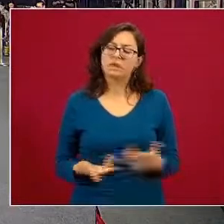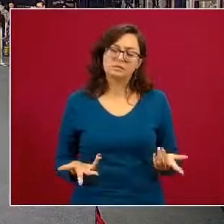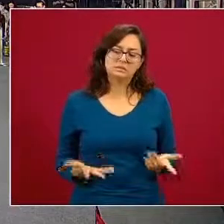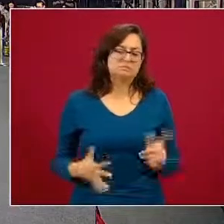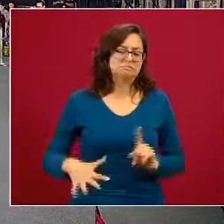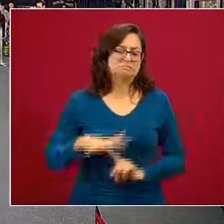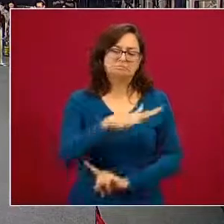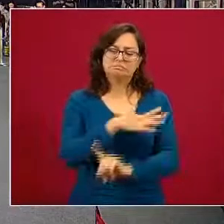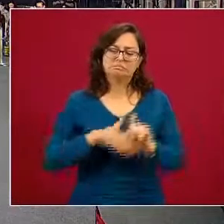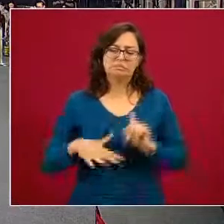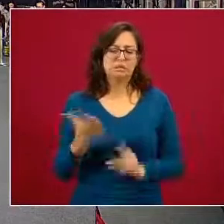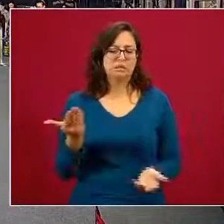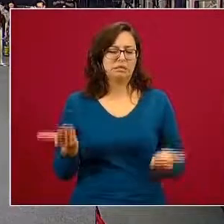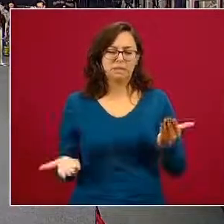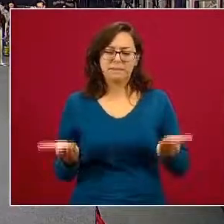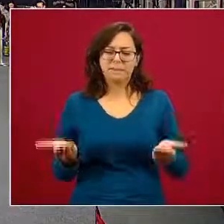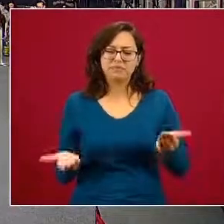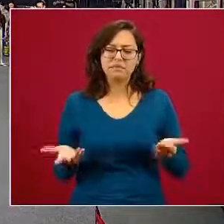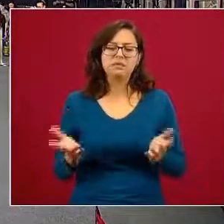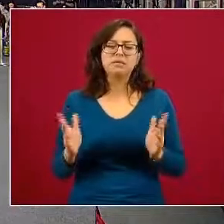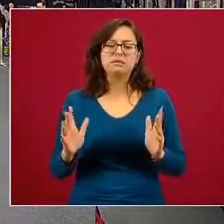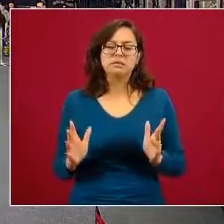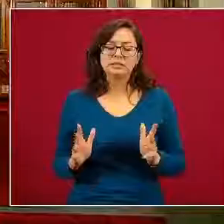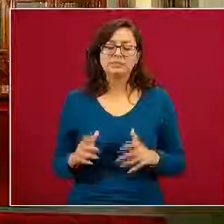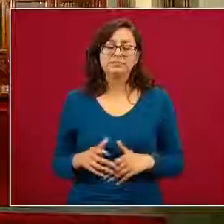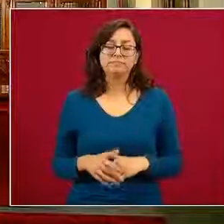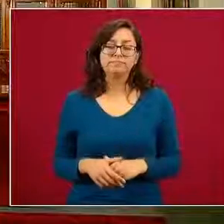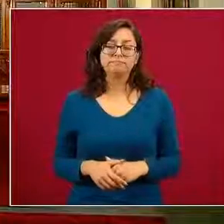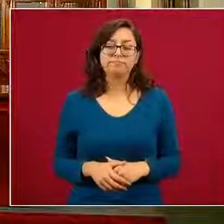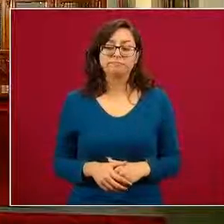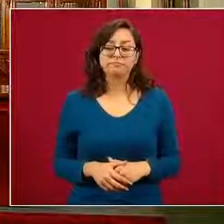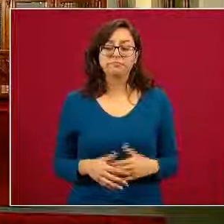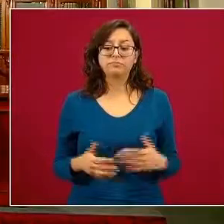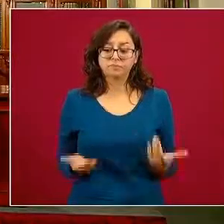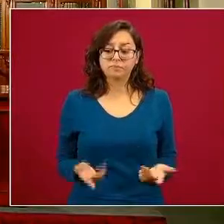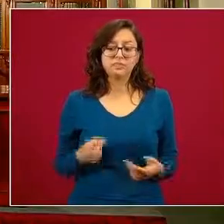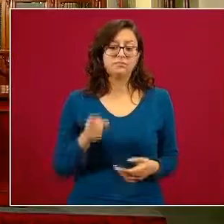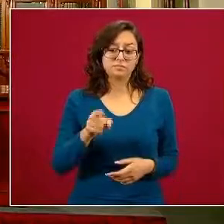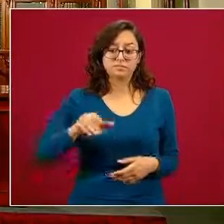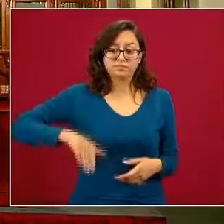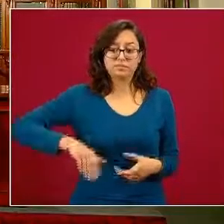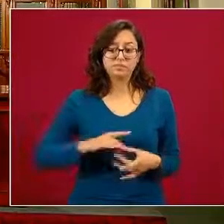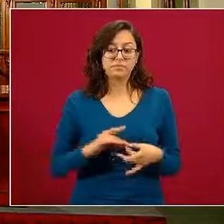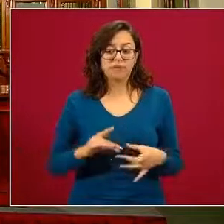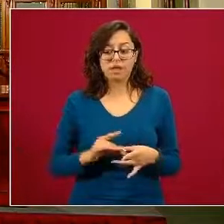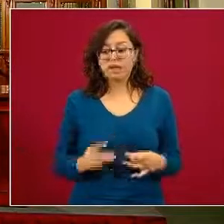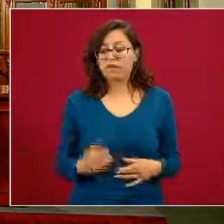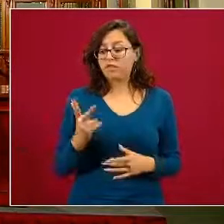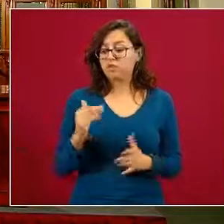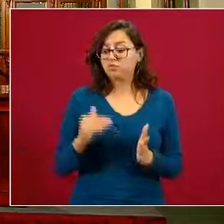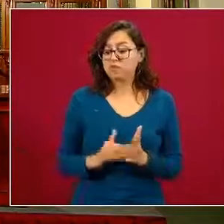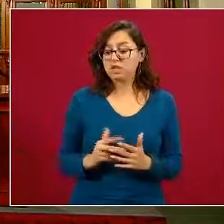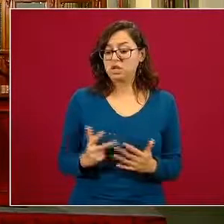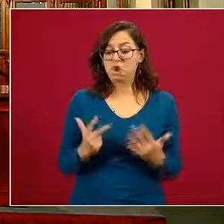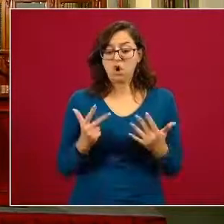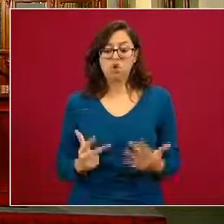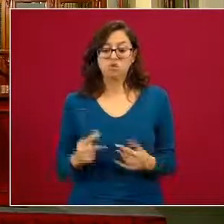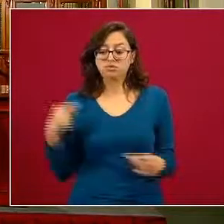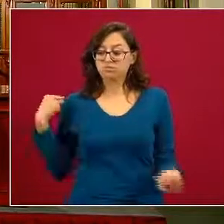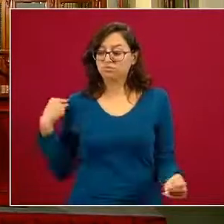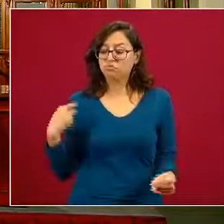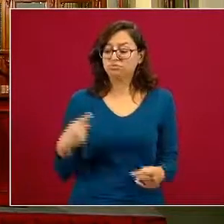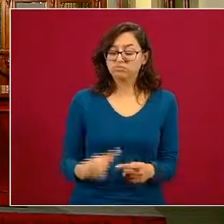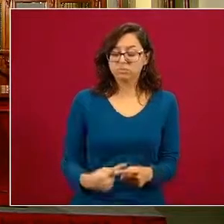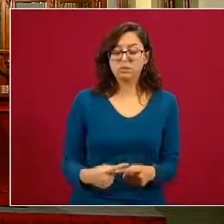factores desde luego el tiempo que pueda tardar como usted lo acaba de mencionar del 2008 para la fecha se ha mostrado